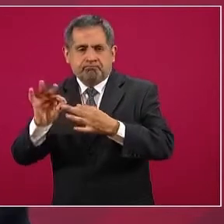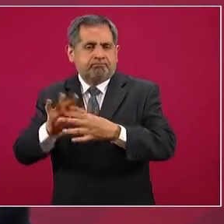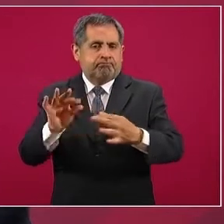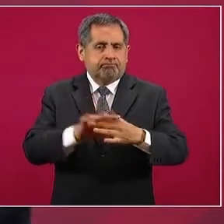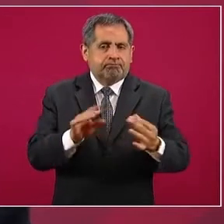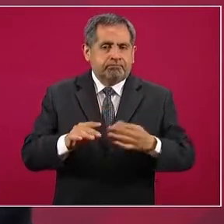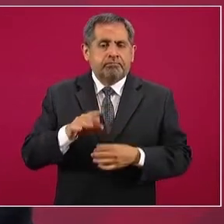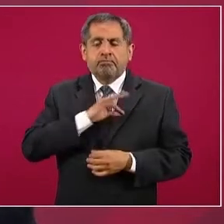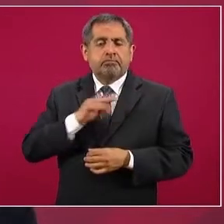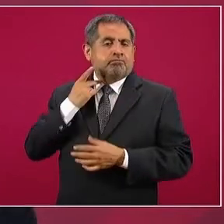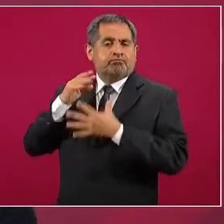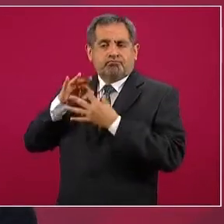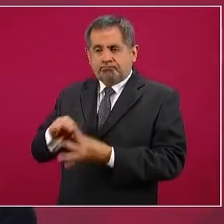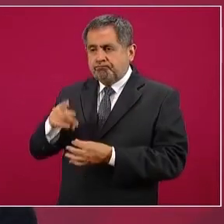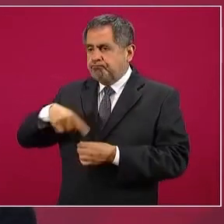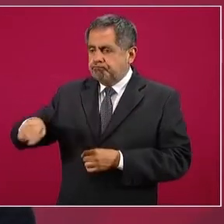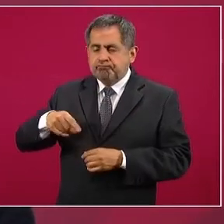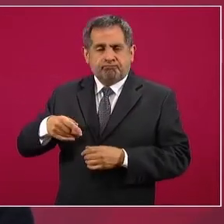hay autoridad política.